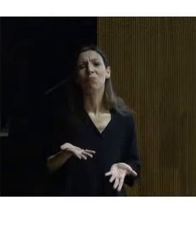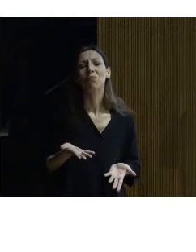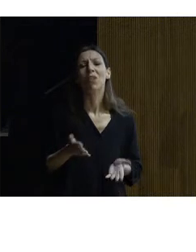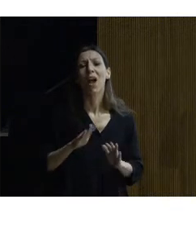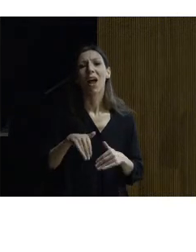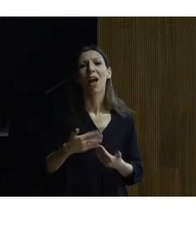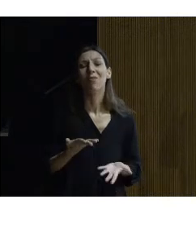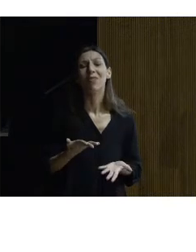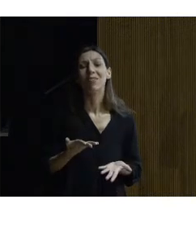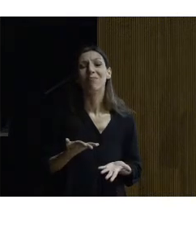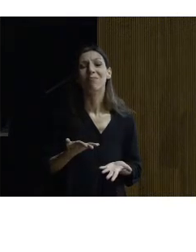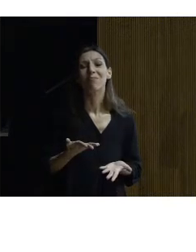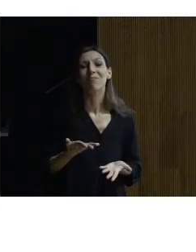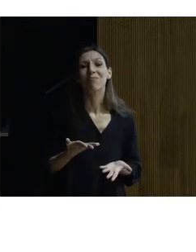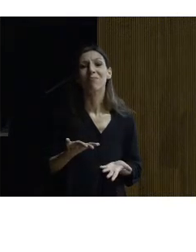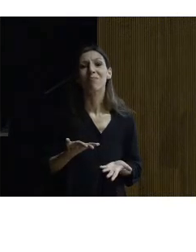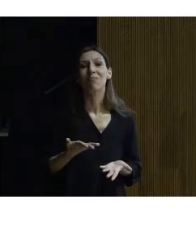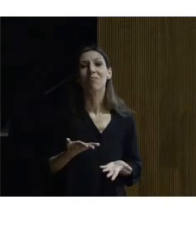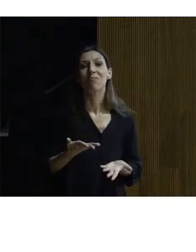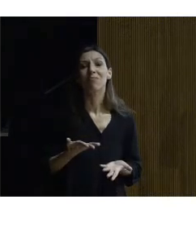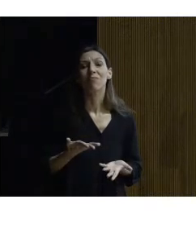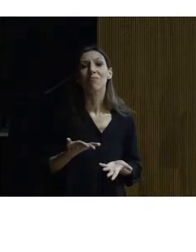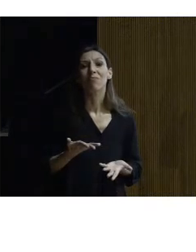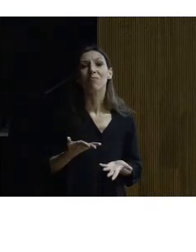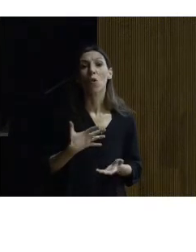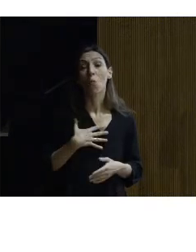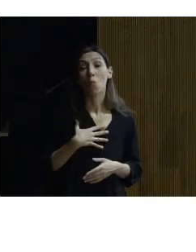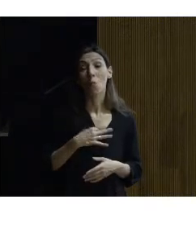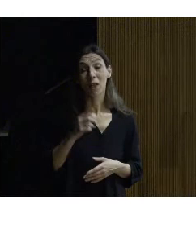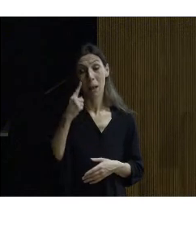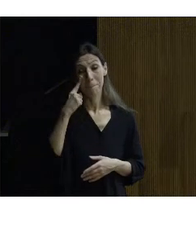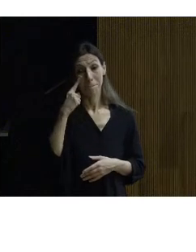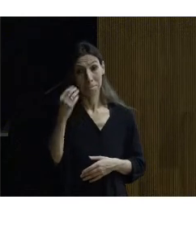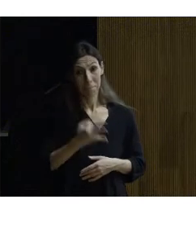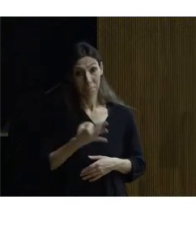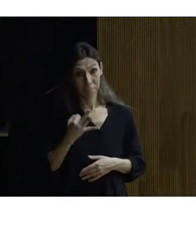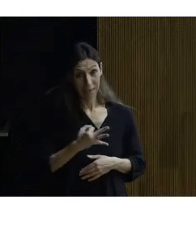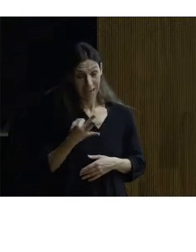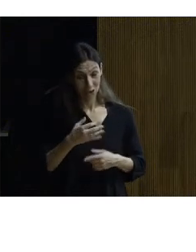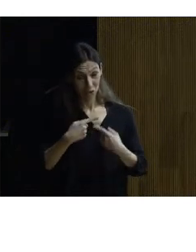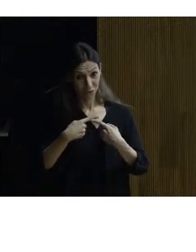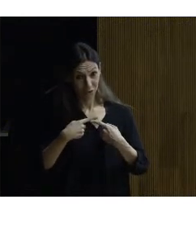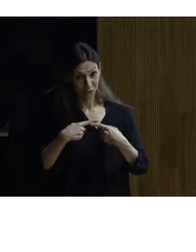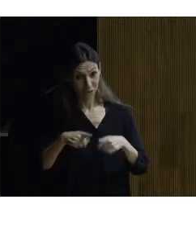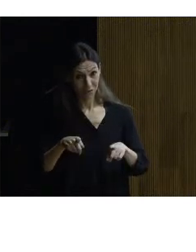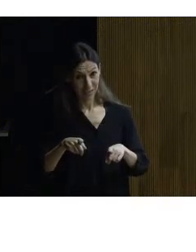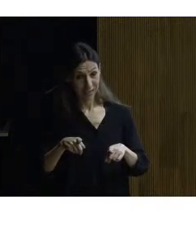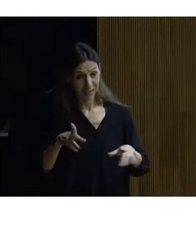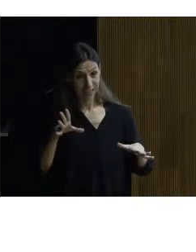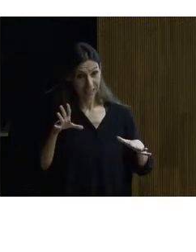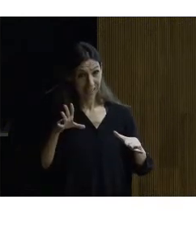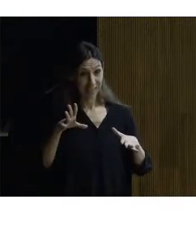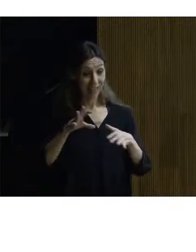lo que no se previó es que podría haber algún peligro de otra clase distinta a la de los ataques